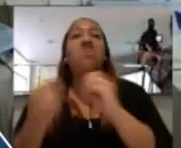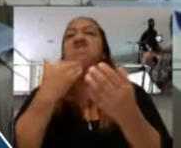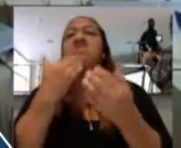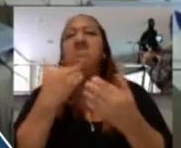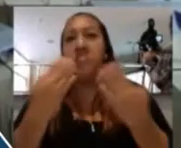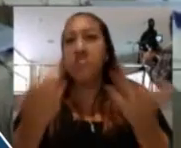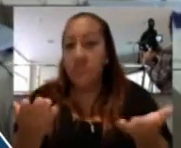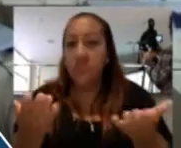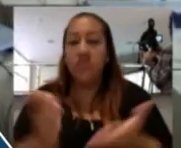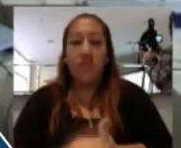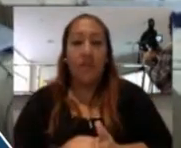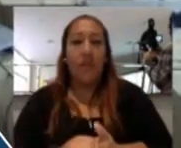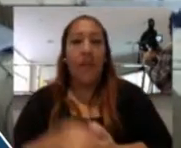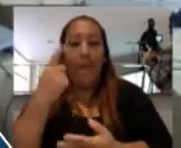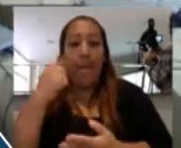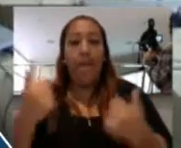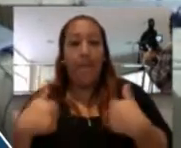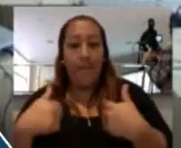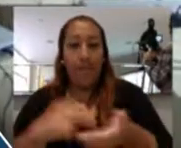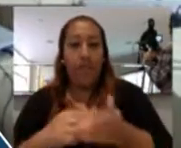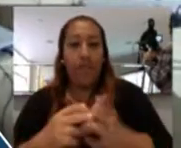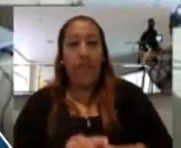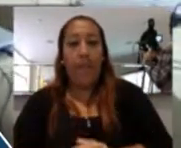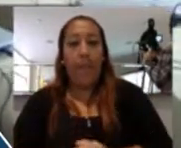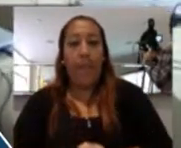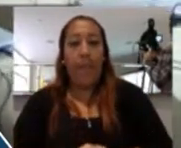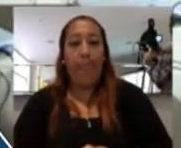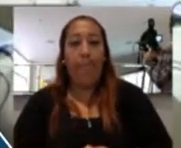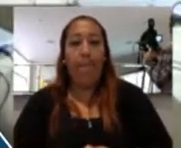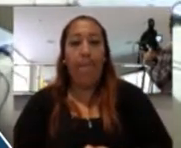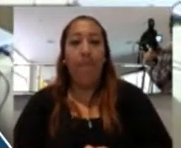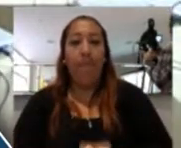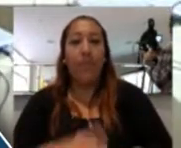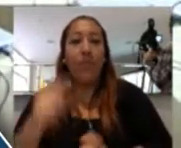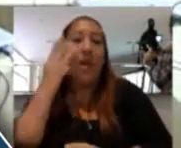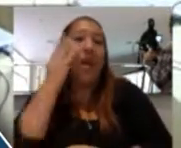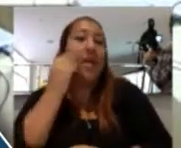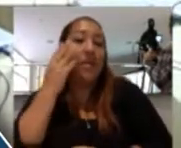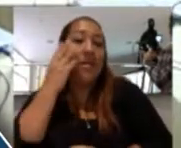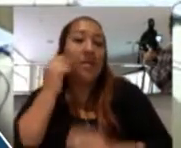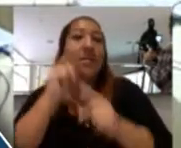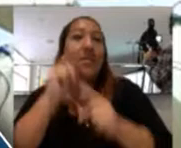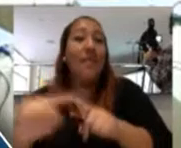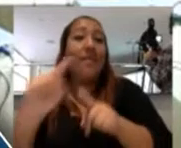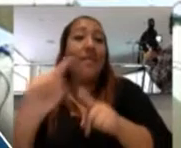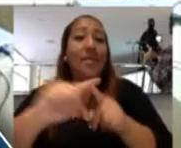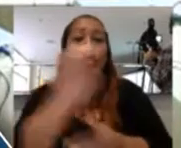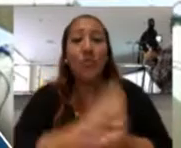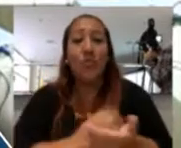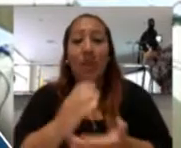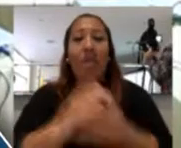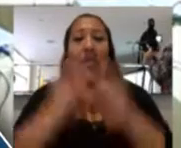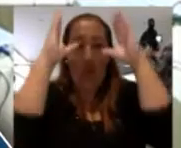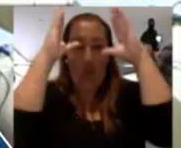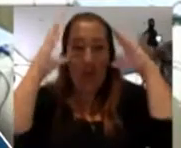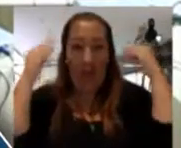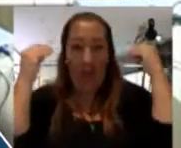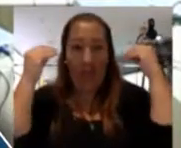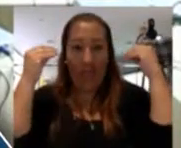tener una experiencia en distintas ciudades holandesas